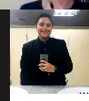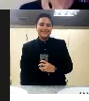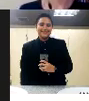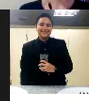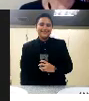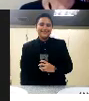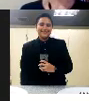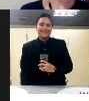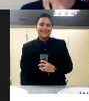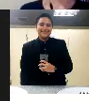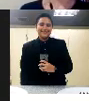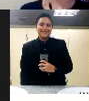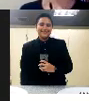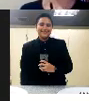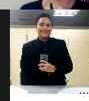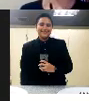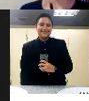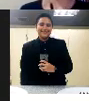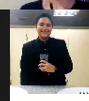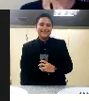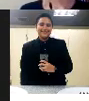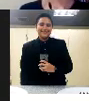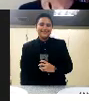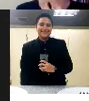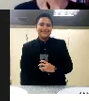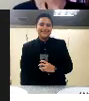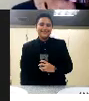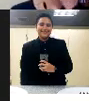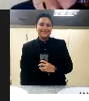cualquiera en el turismo podemos hacer lo mismo también